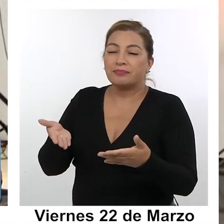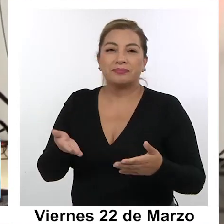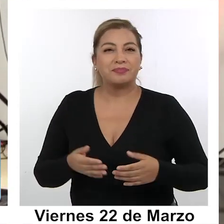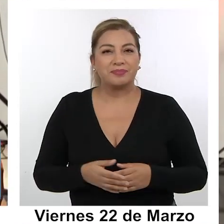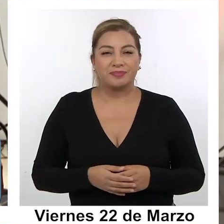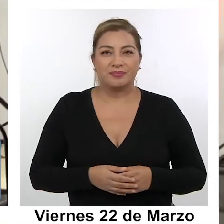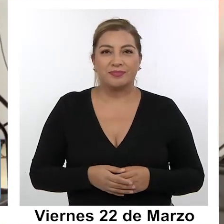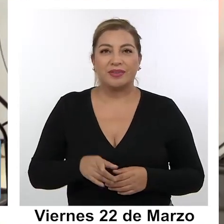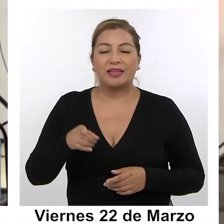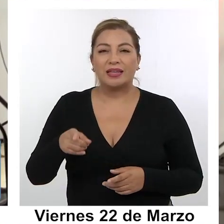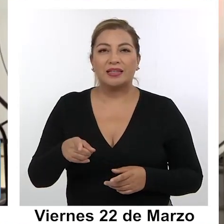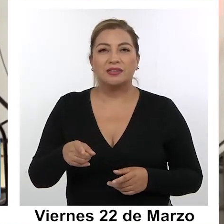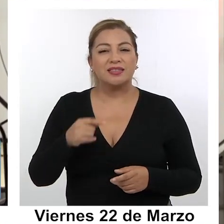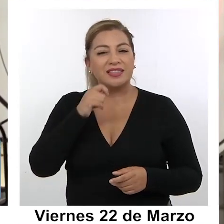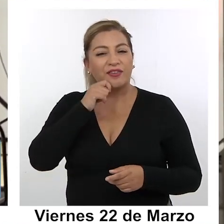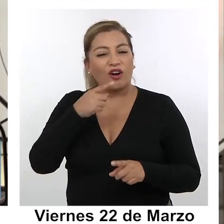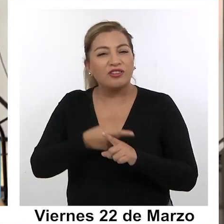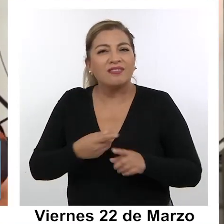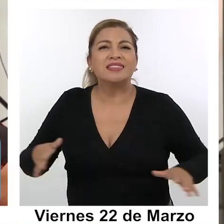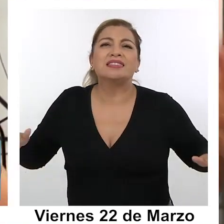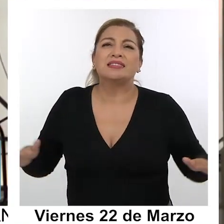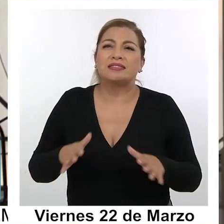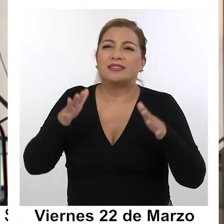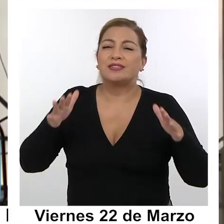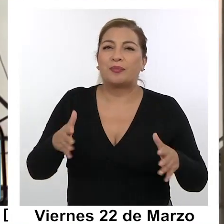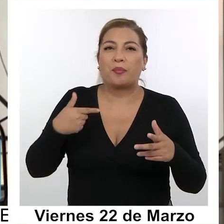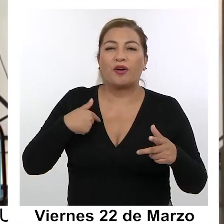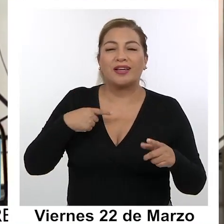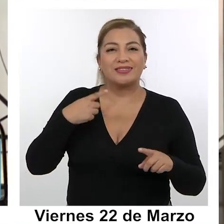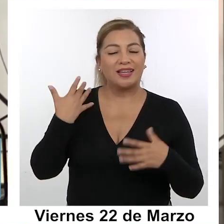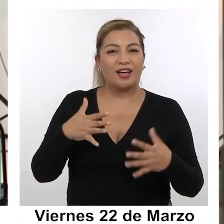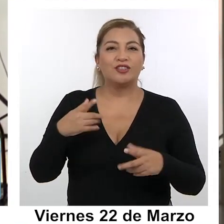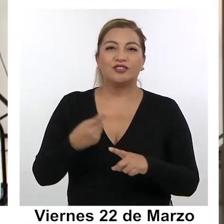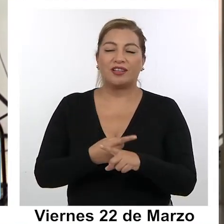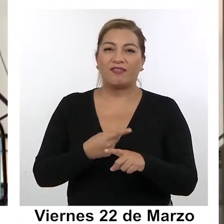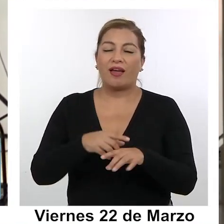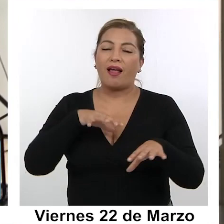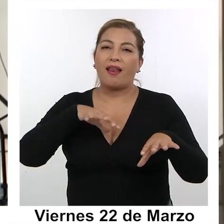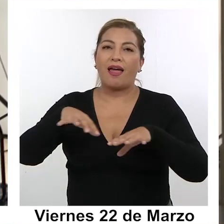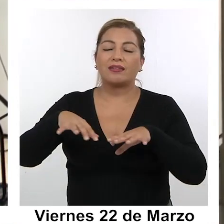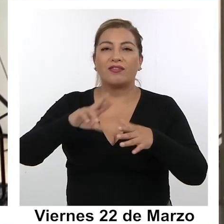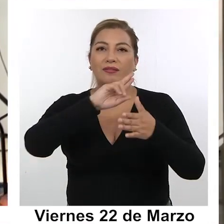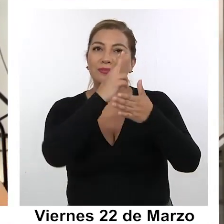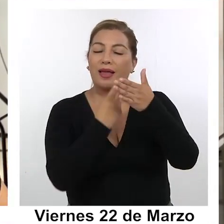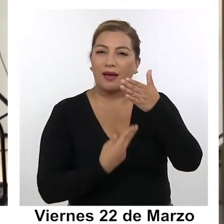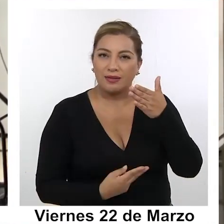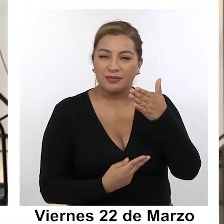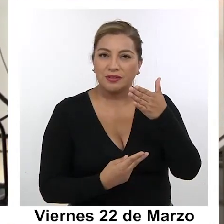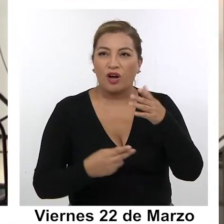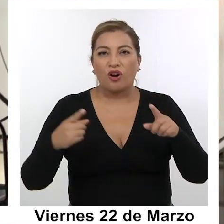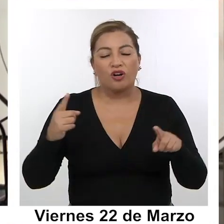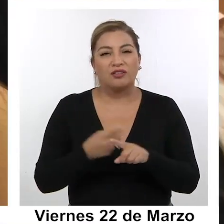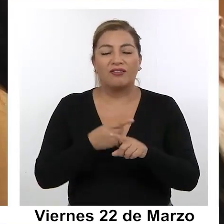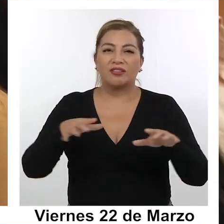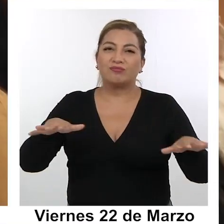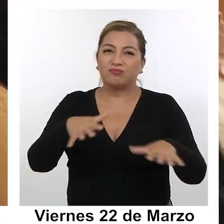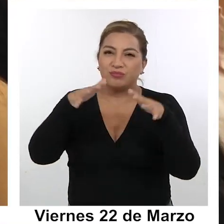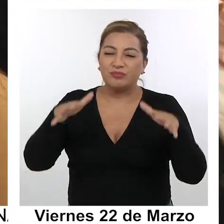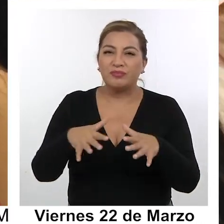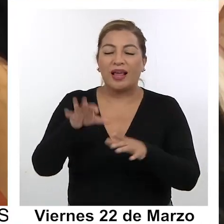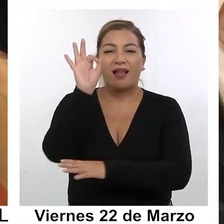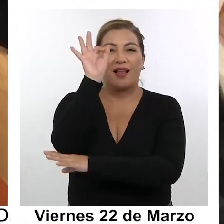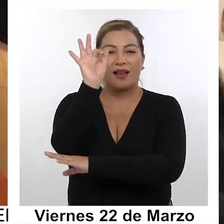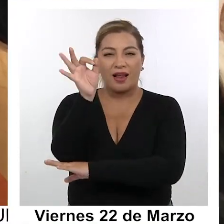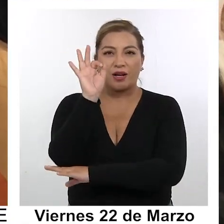este es como un impulso, ahora que se ha reactivado también la actividad artística, se reactivaron todas las